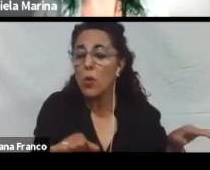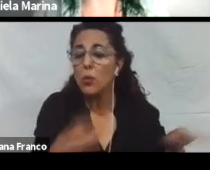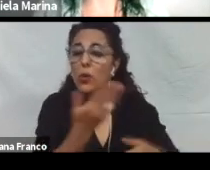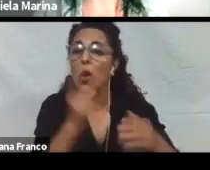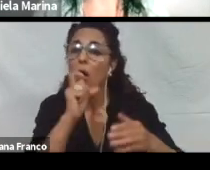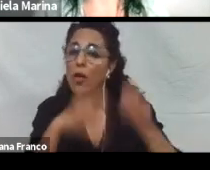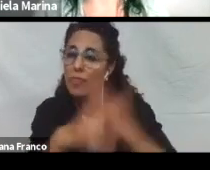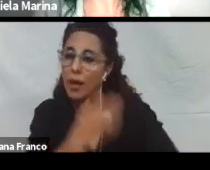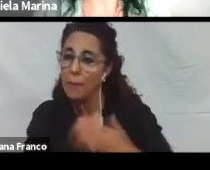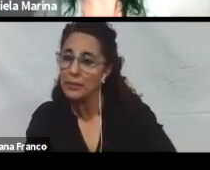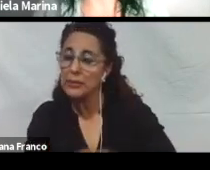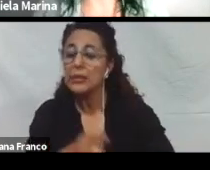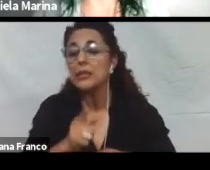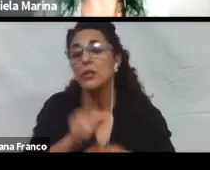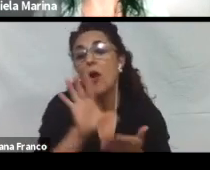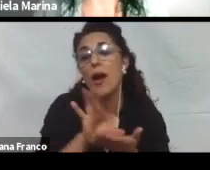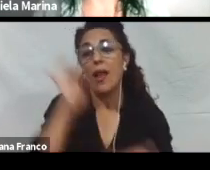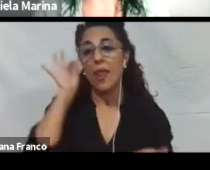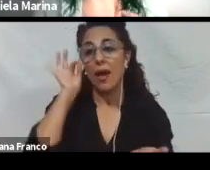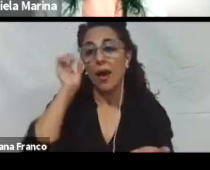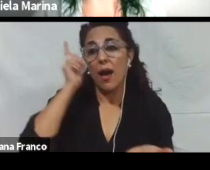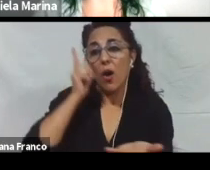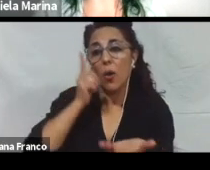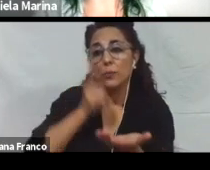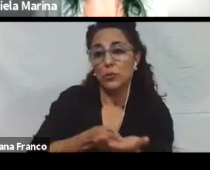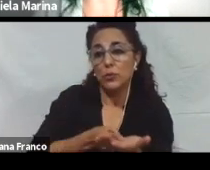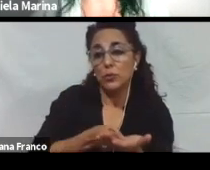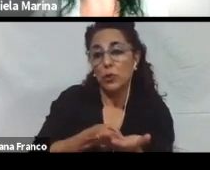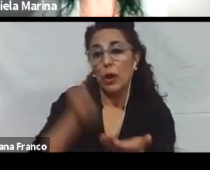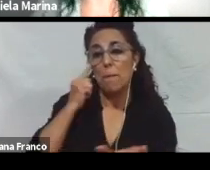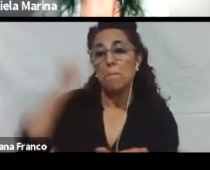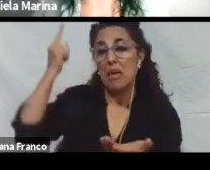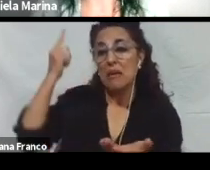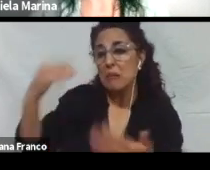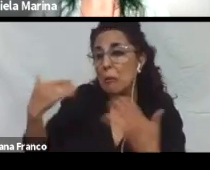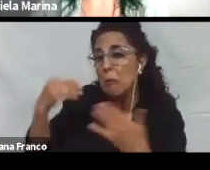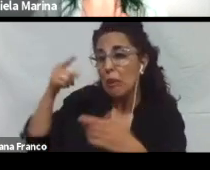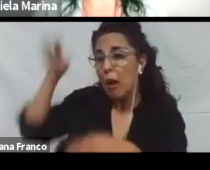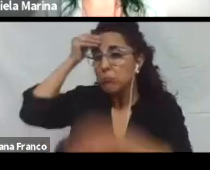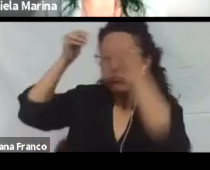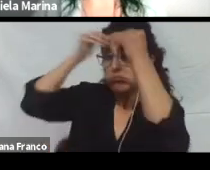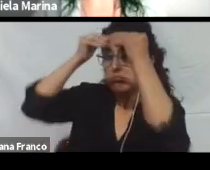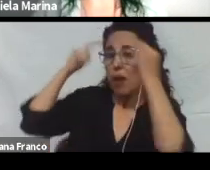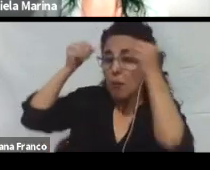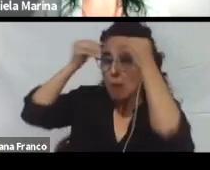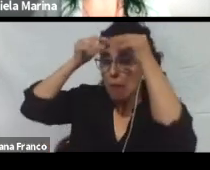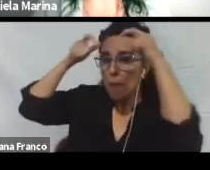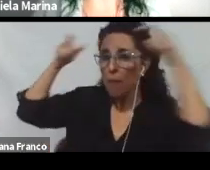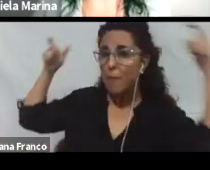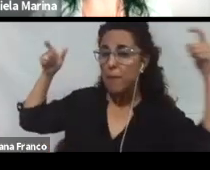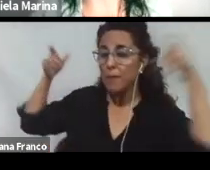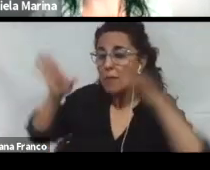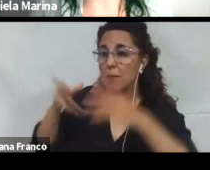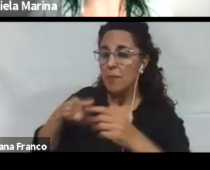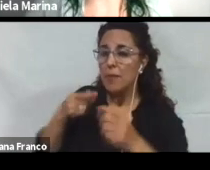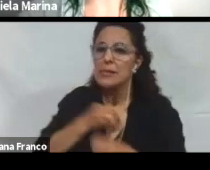estudiante elija aquella opción con la que considera que puede aprender mejor y, por lo tanto, también sentirse